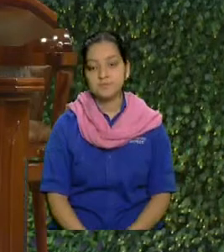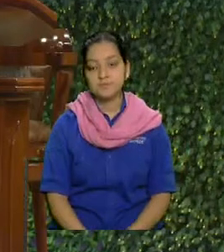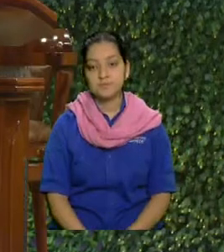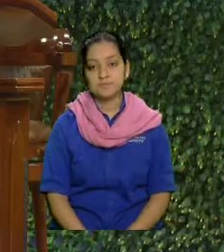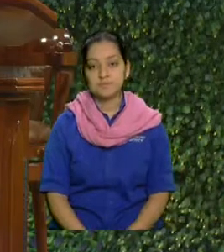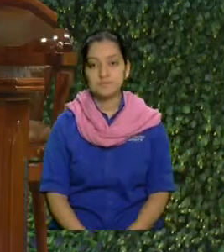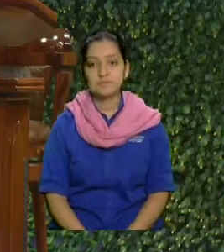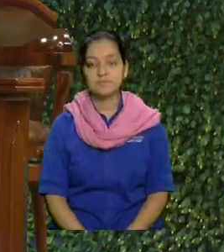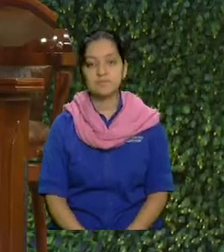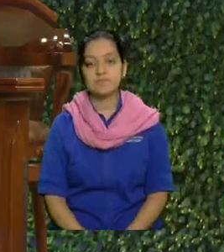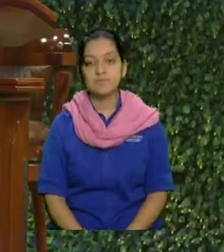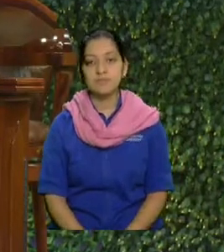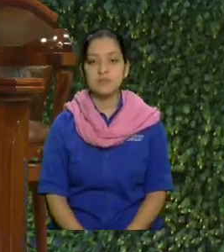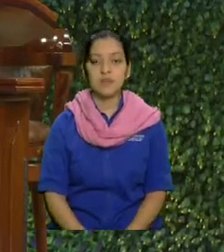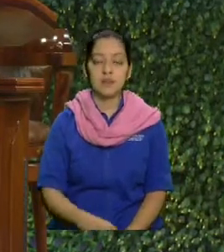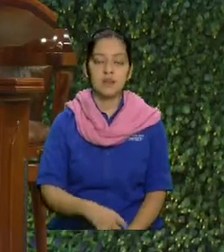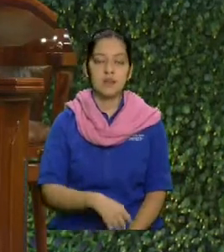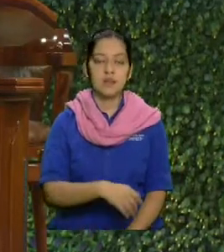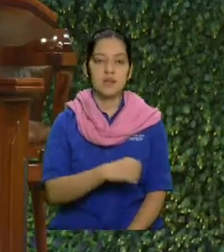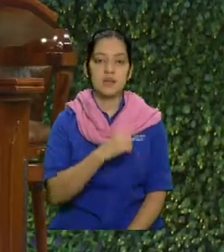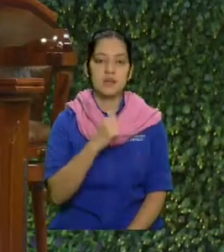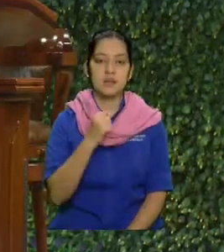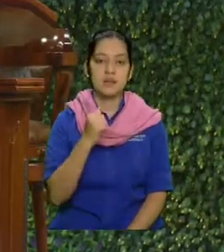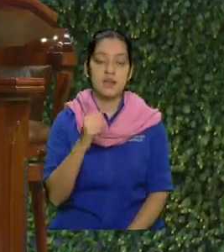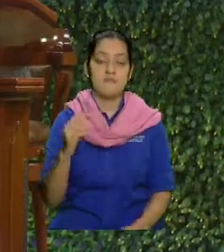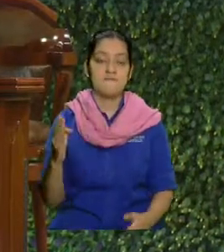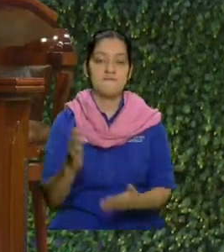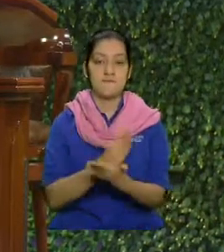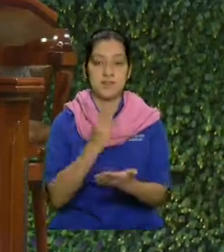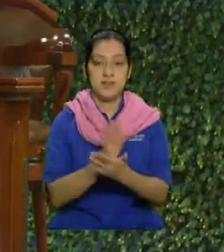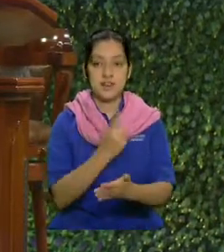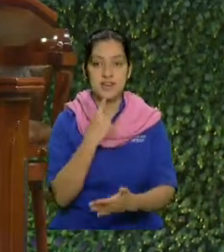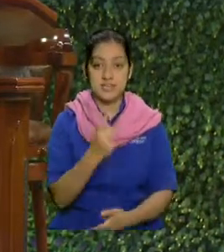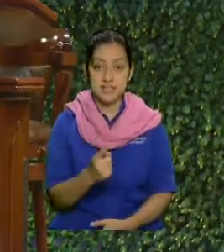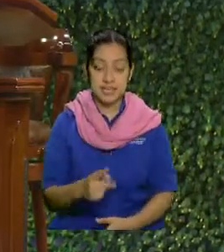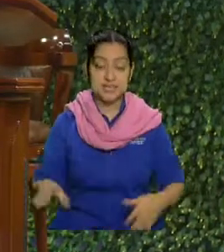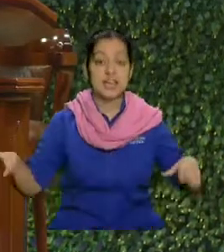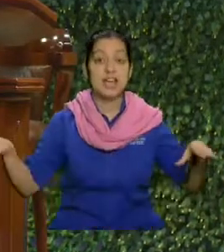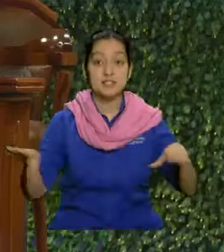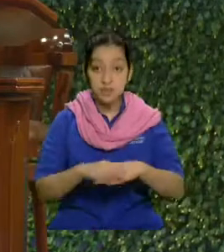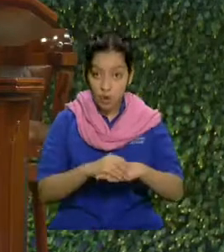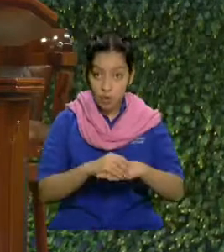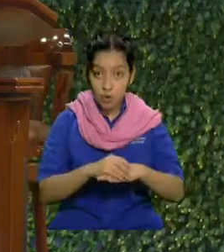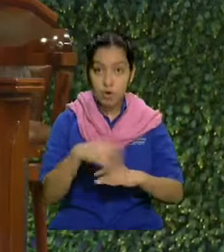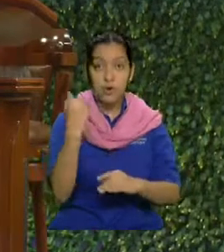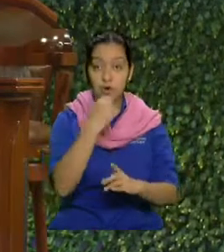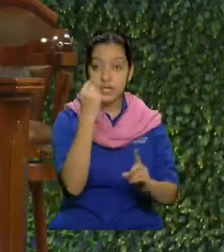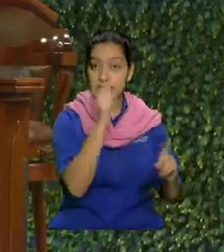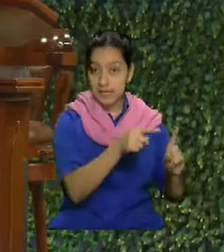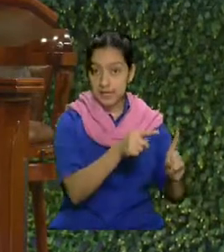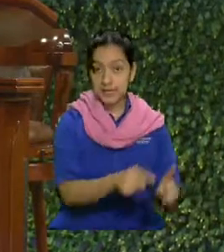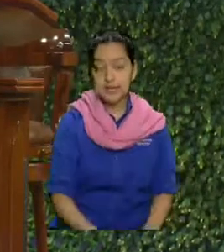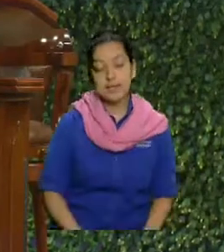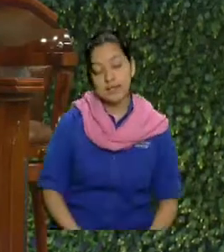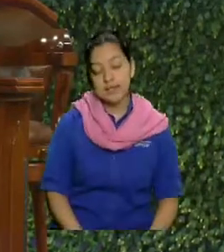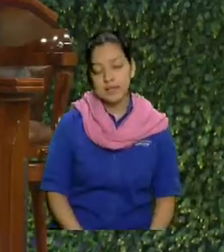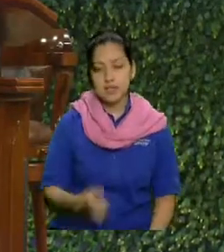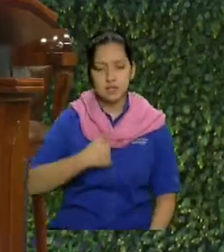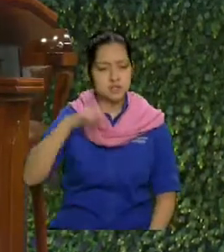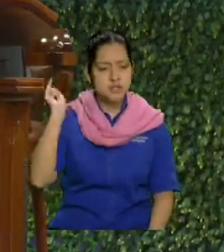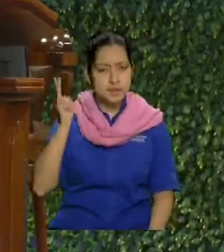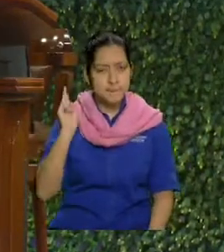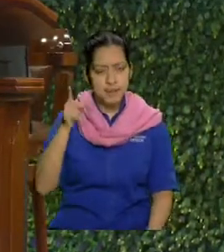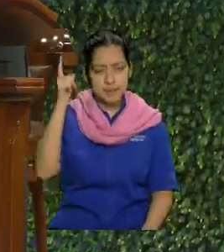algunas otras. Pero la que me consta es, las Américas dicen que la tomó por mujer. Y yo siempre he dicho y he